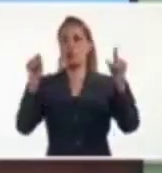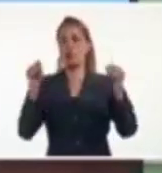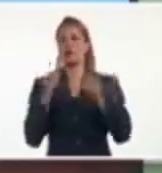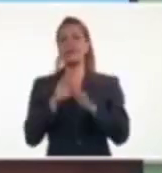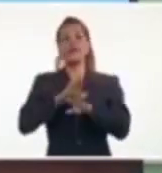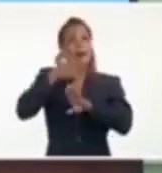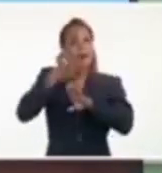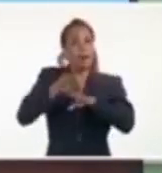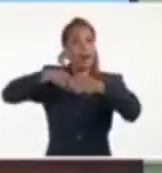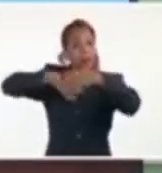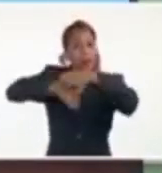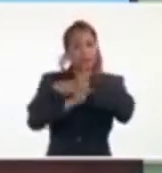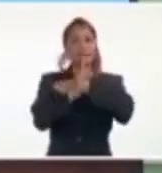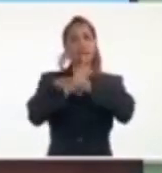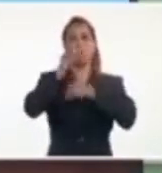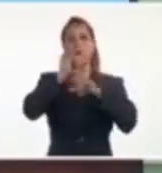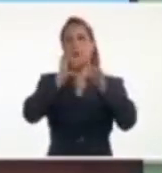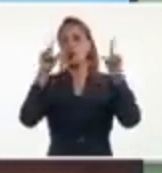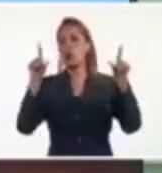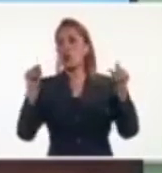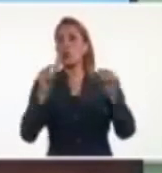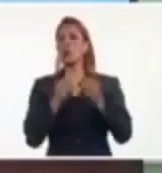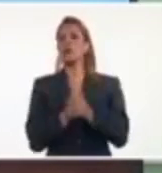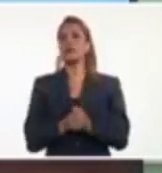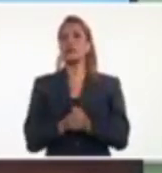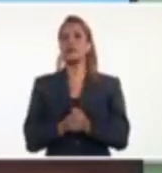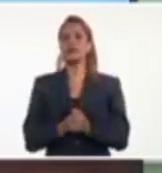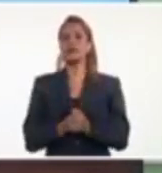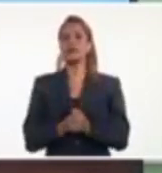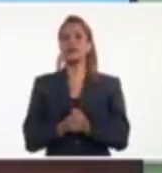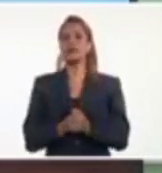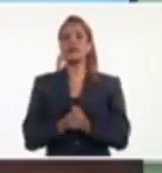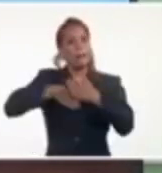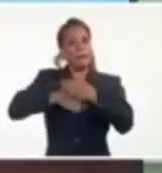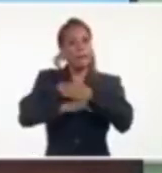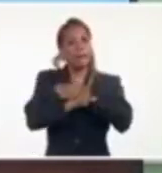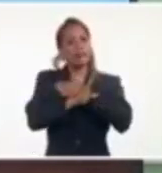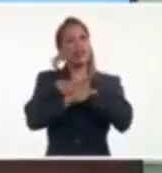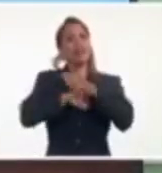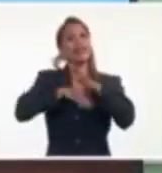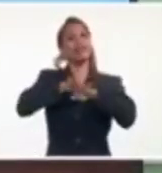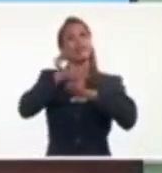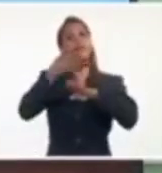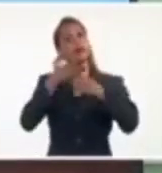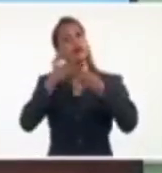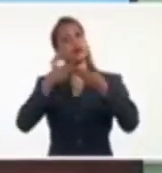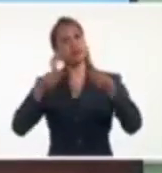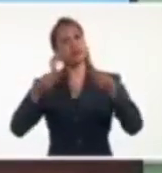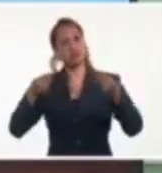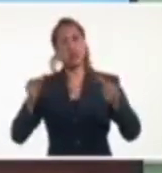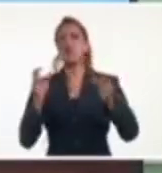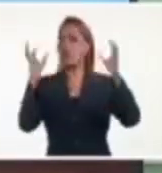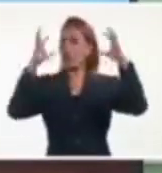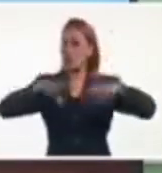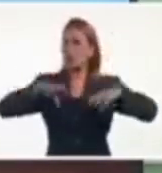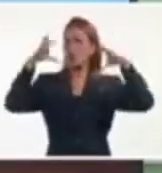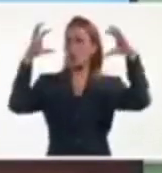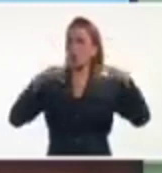pasa sobre tierra y se va debilitando, pero las áreas lluvias permanecen,